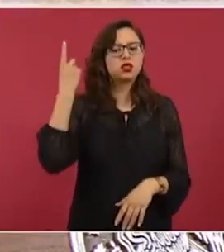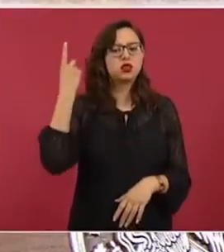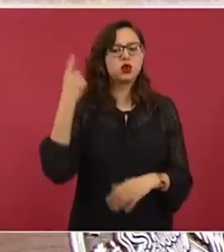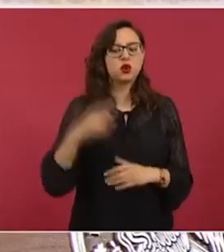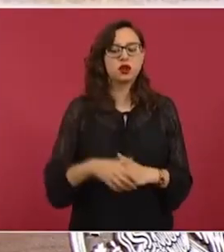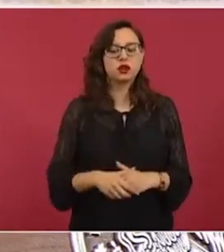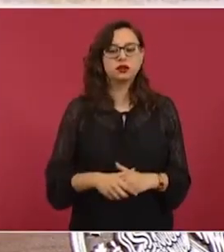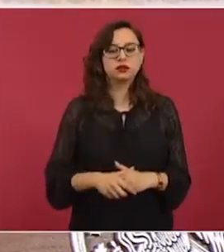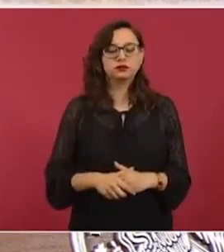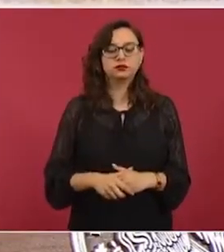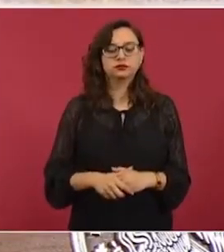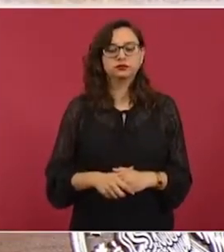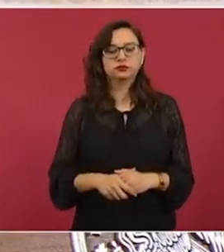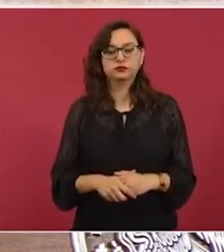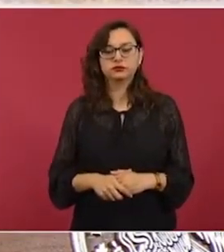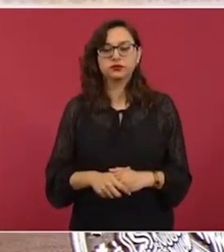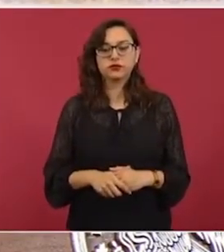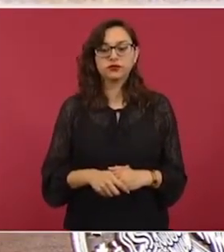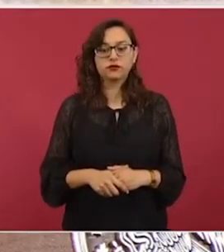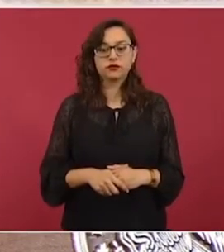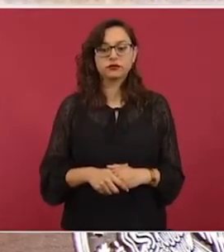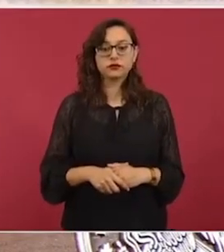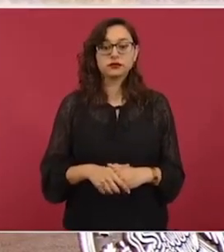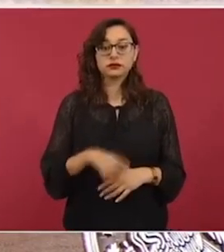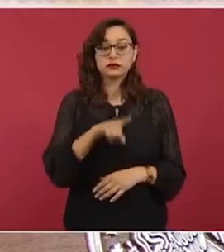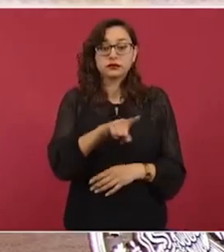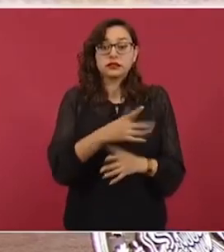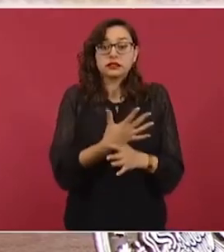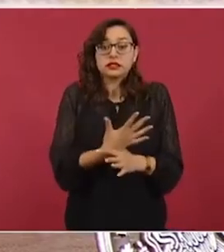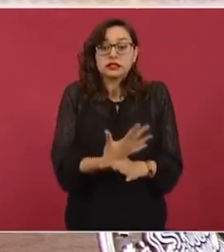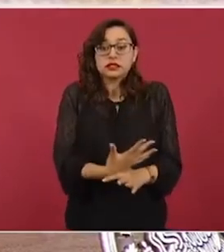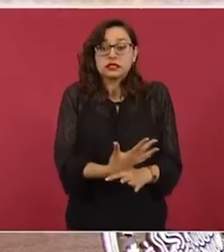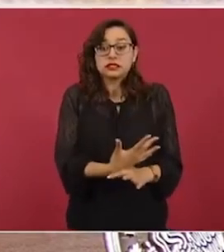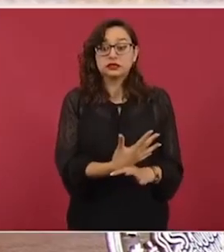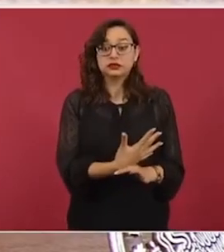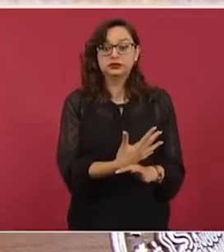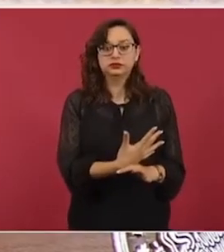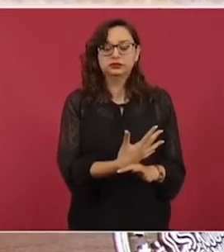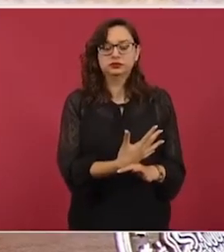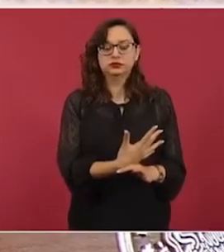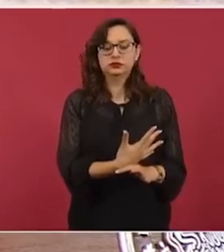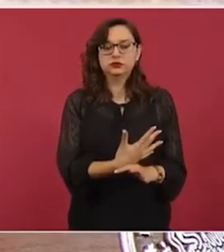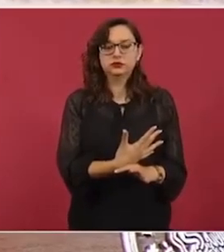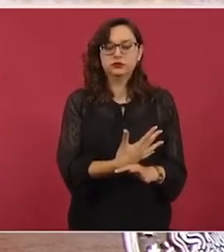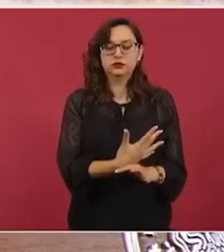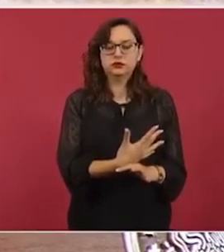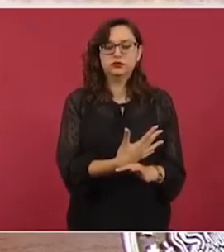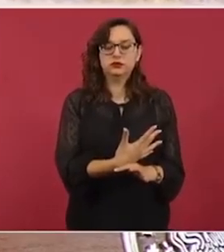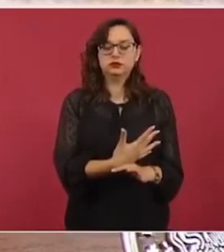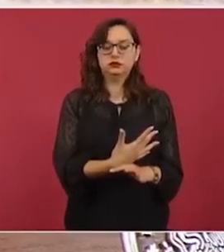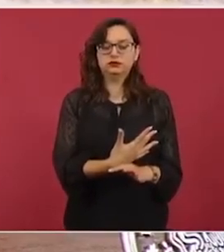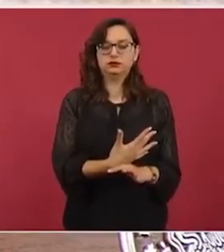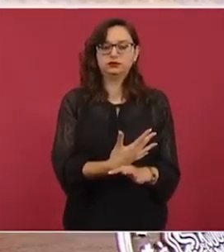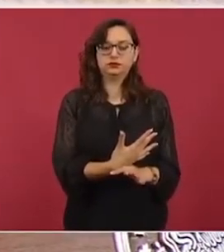está incluso, parece que en una entrevista, o está entrevistando al director